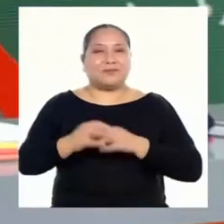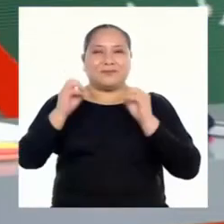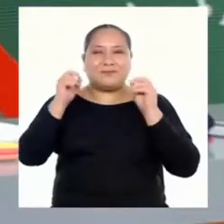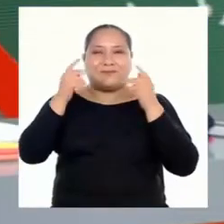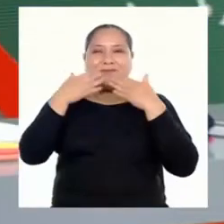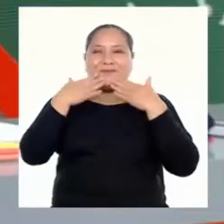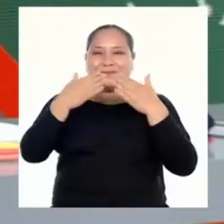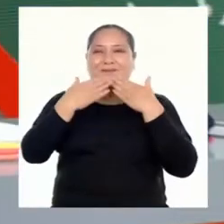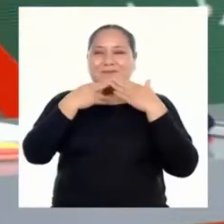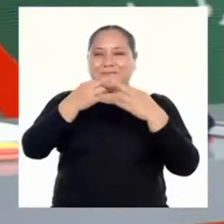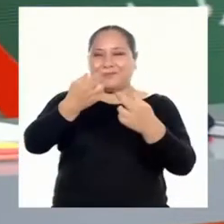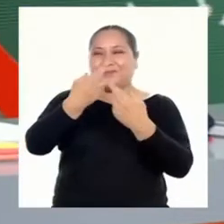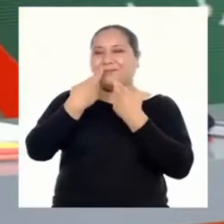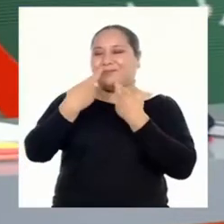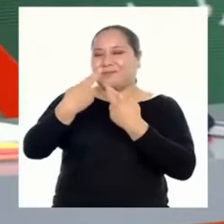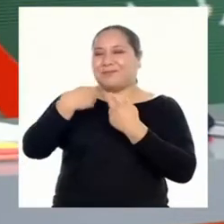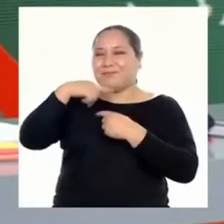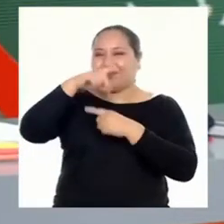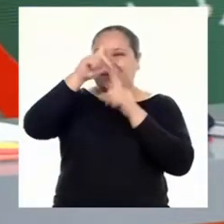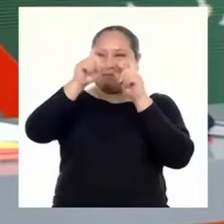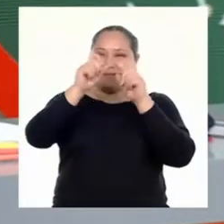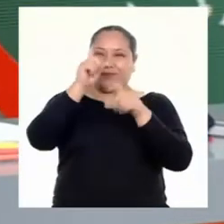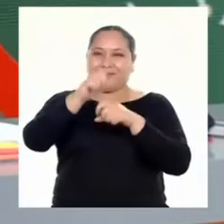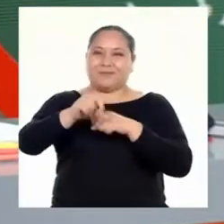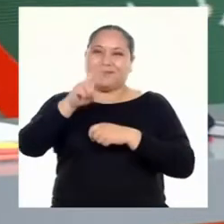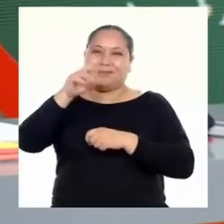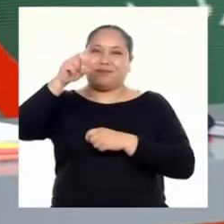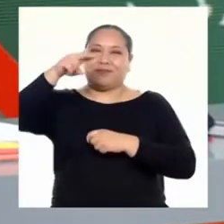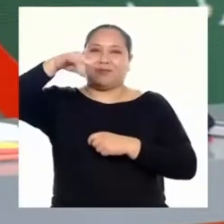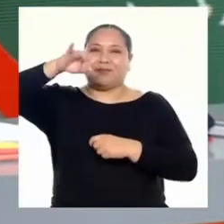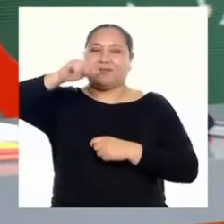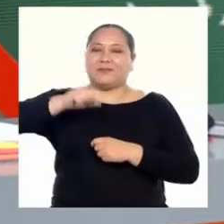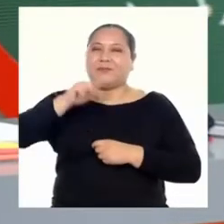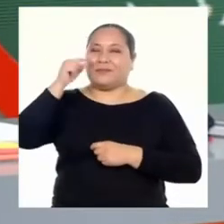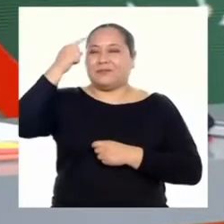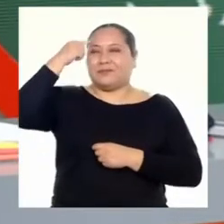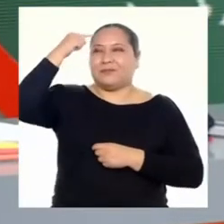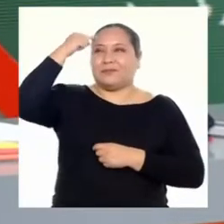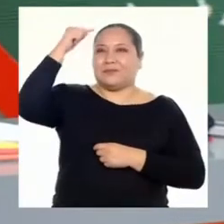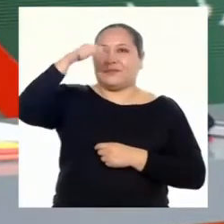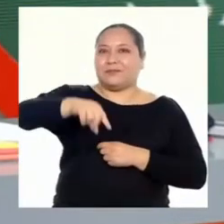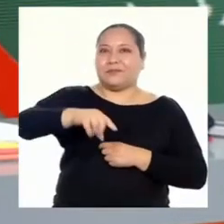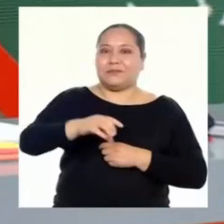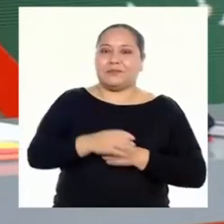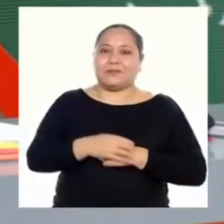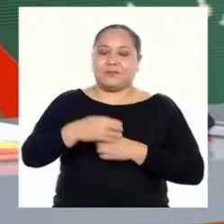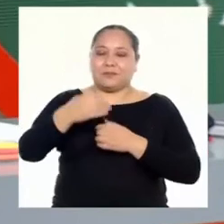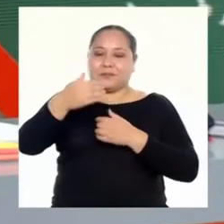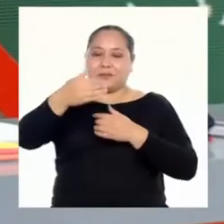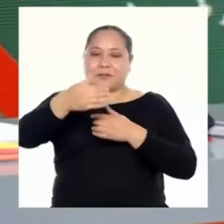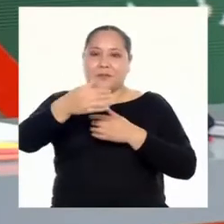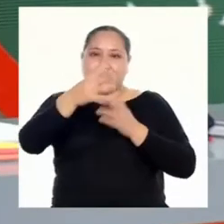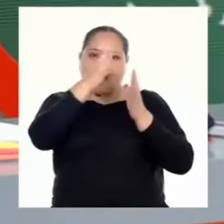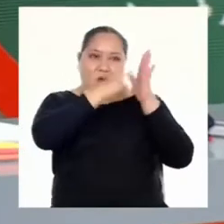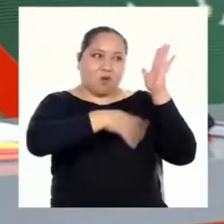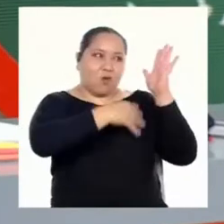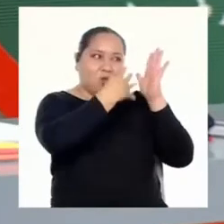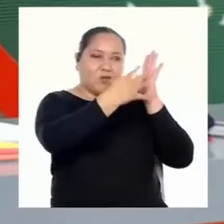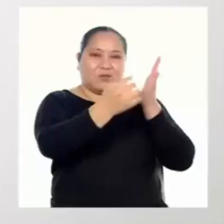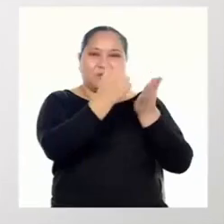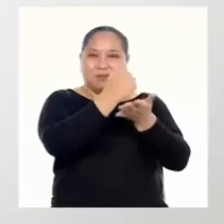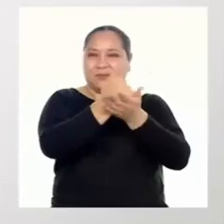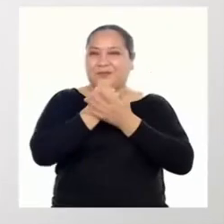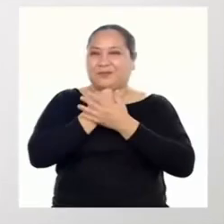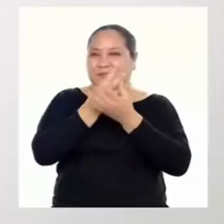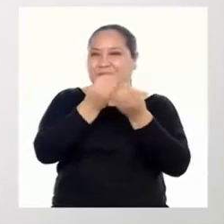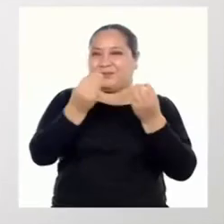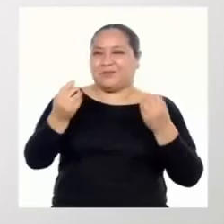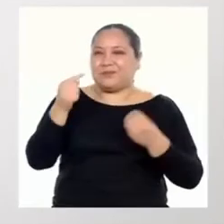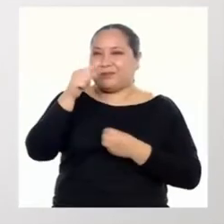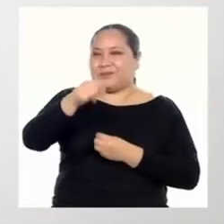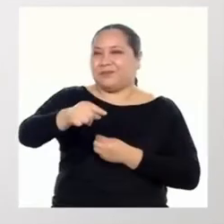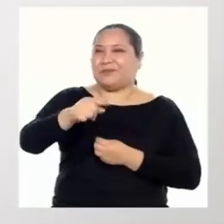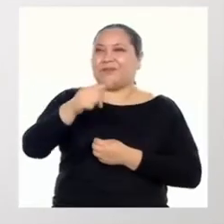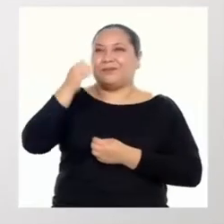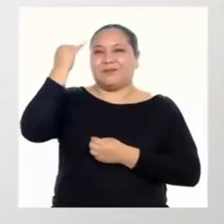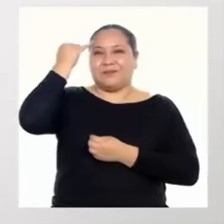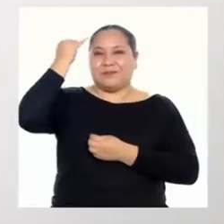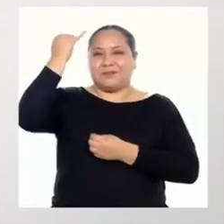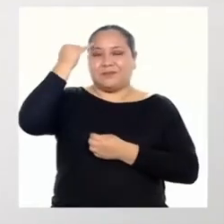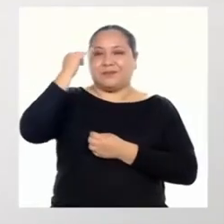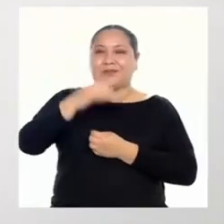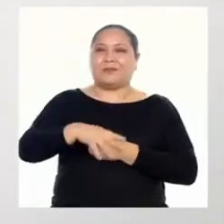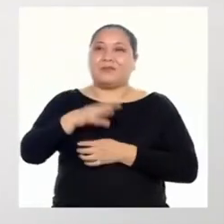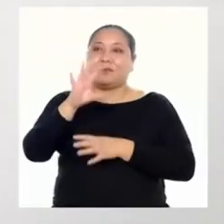Muchas gracias por responder la pregunta de Vania. Creo que este cuadro nos puede servir a muchos y muchas de nosotras. De eso se trata,